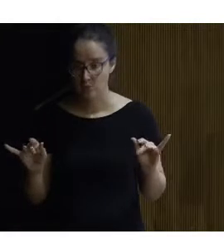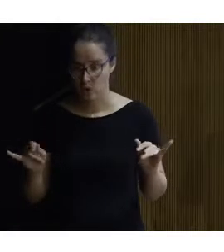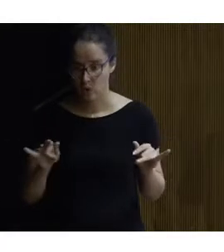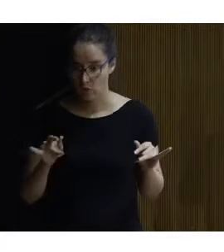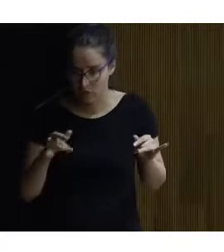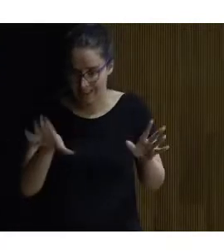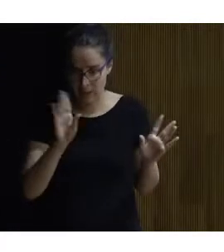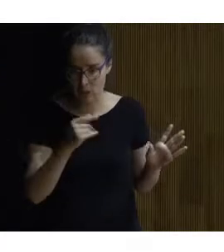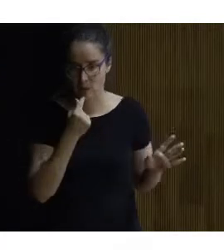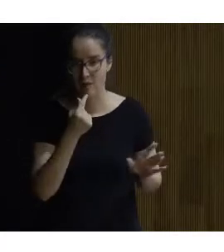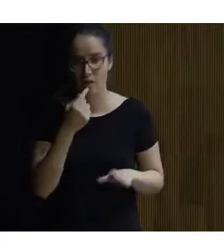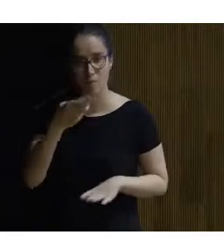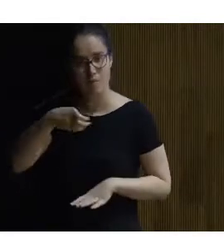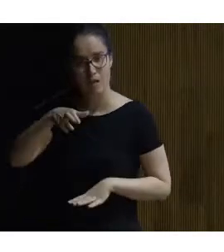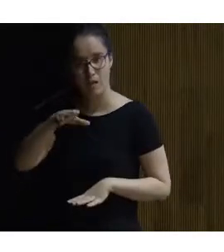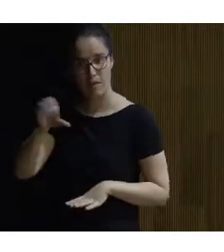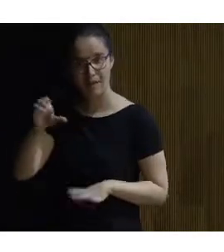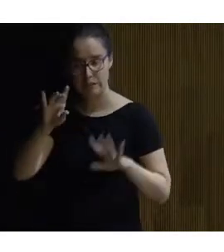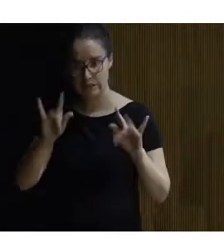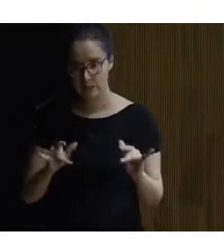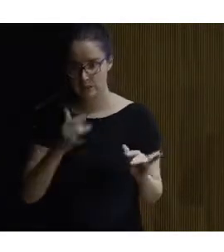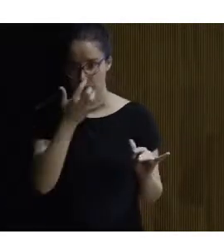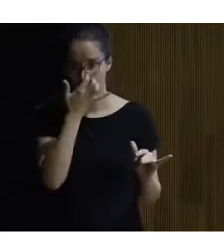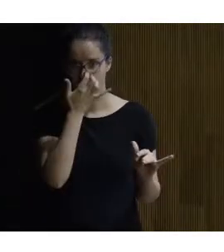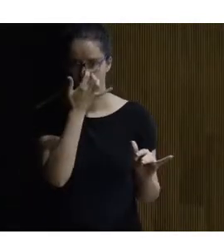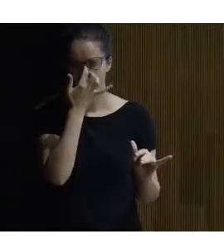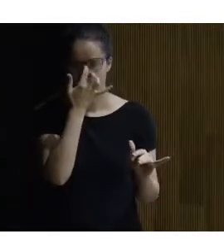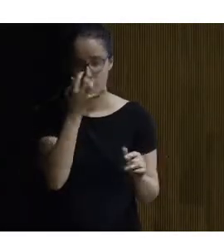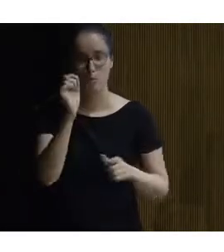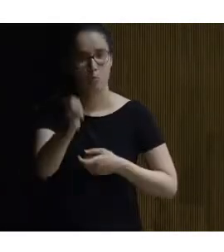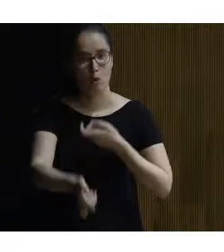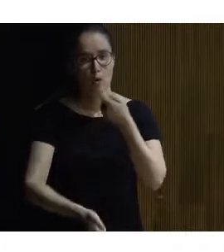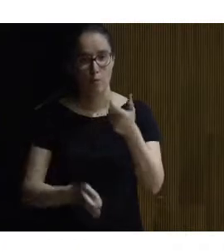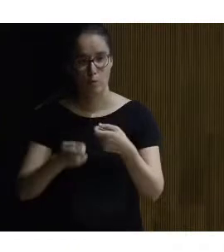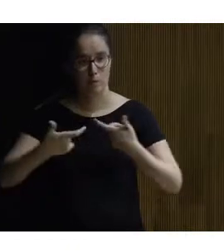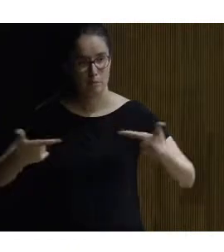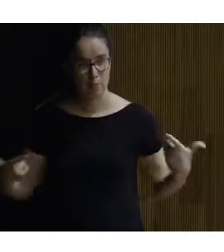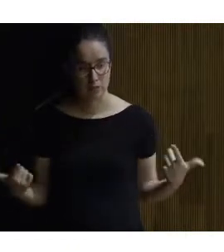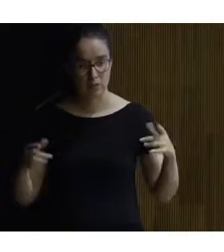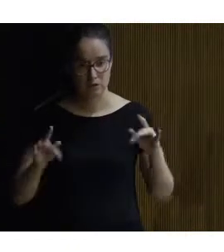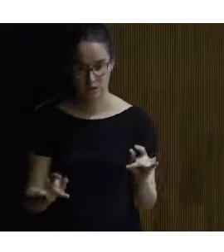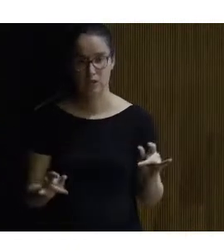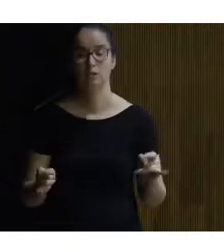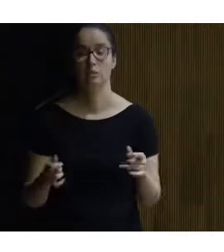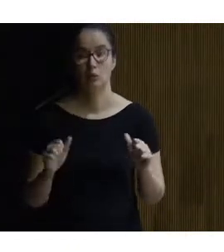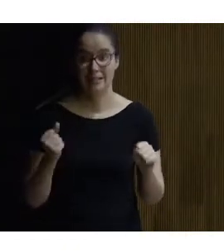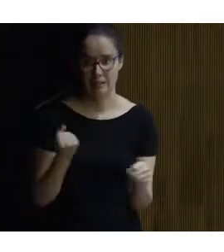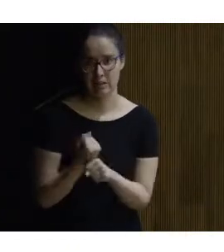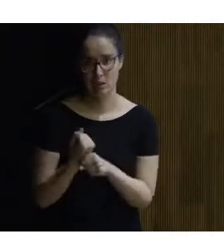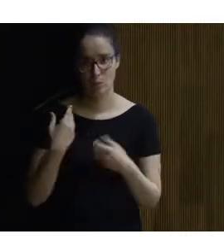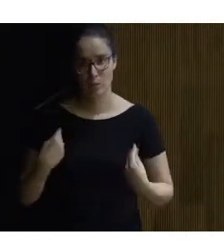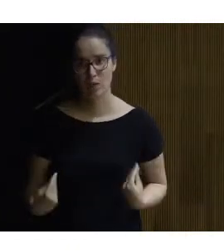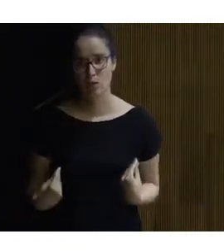deducido por lo que comenta Mercé que sí que está y poco a poco se irá implementando cada vez más estamos en esa labor ¿no? de